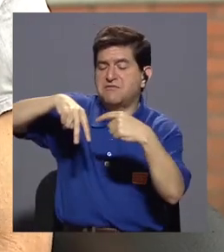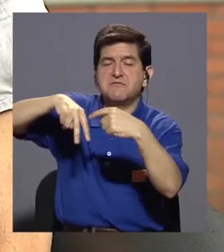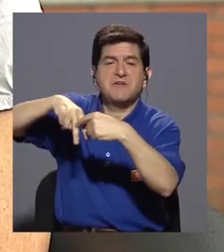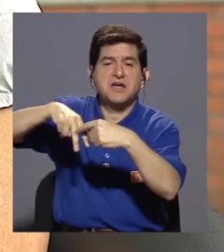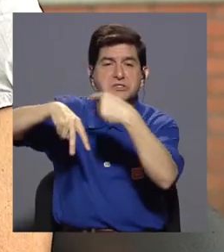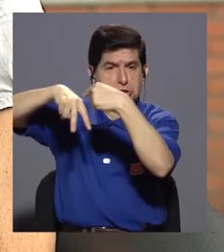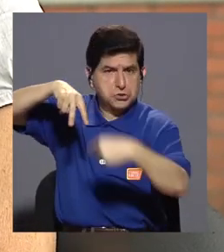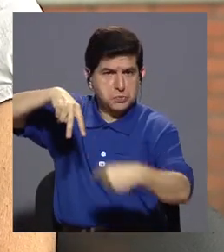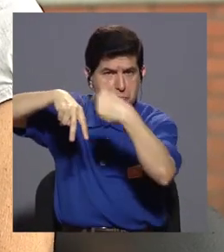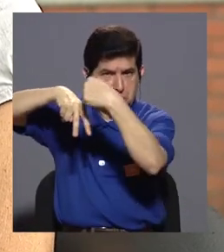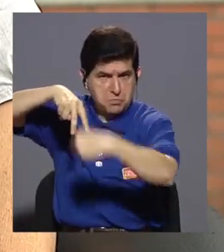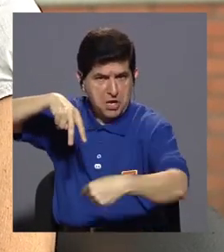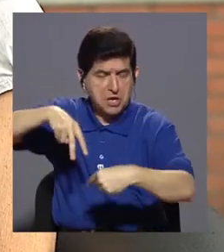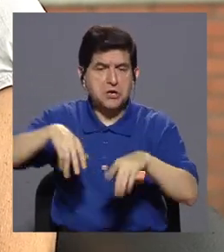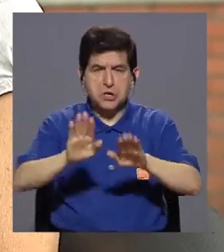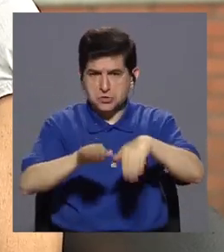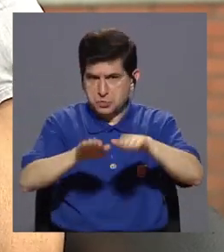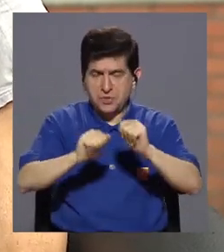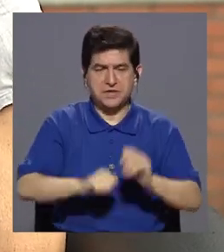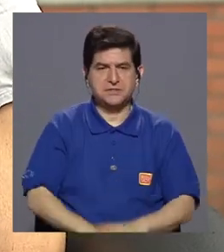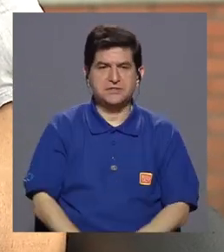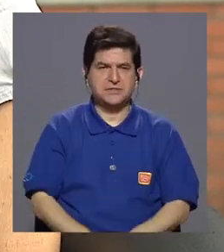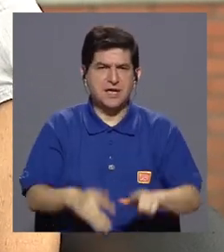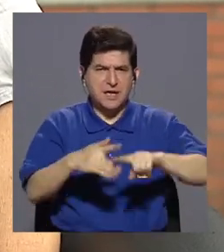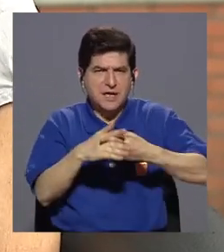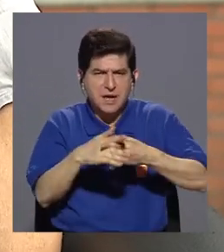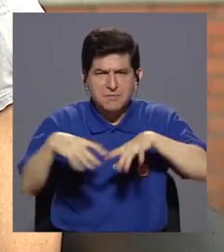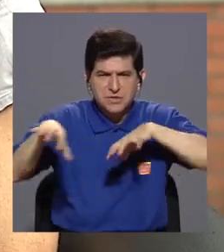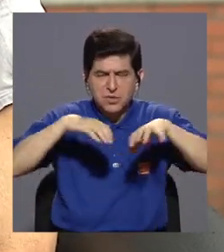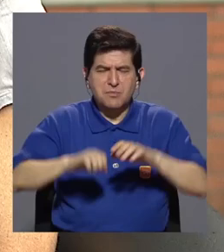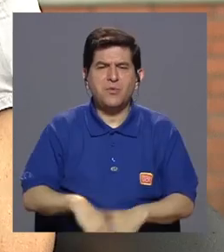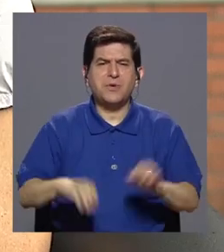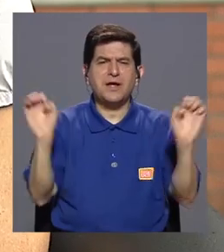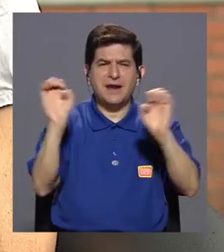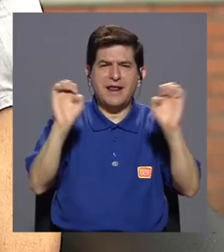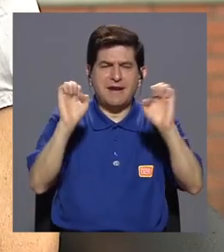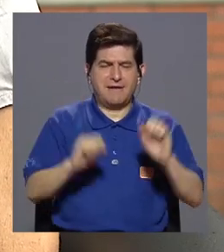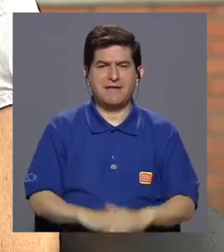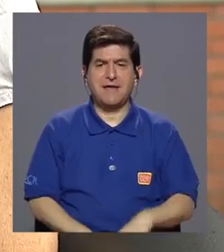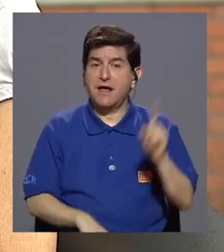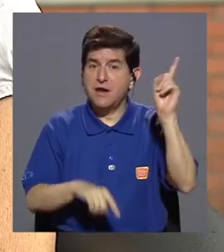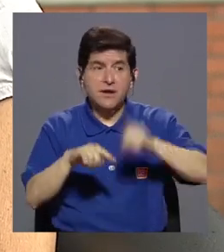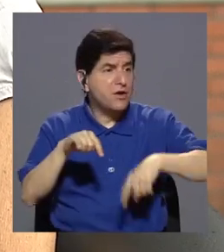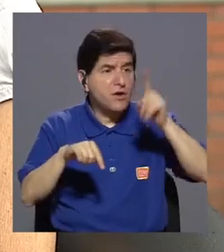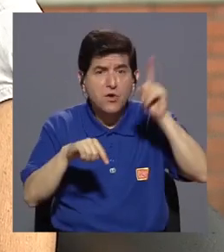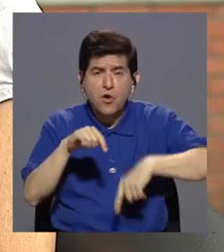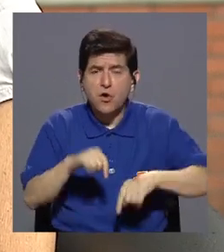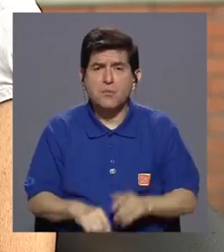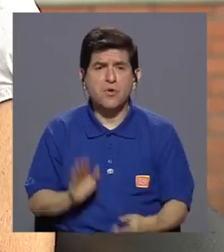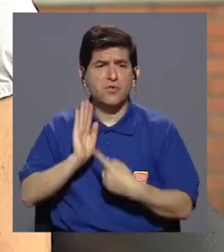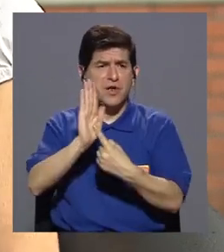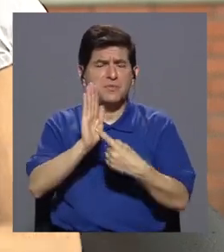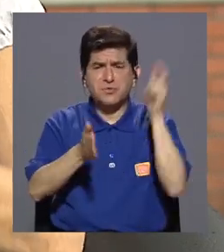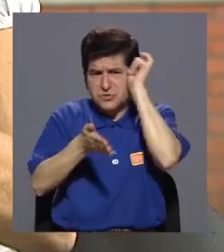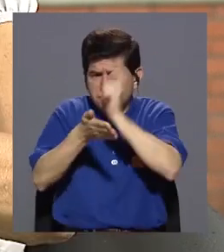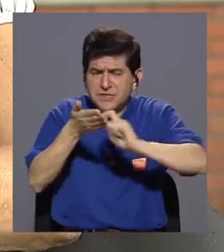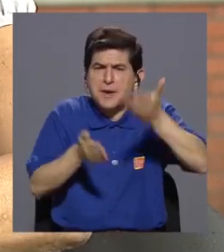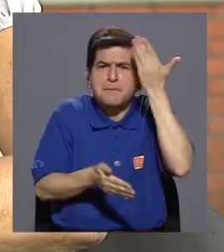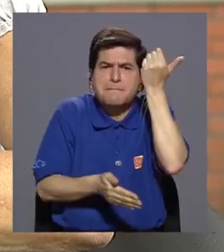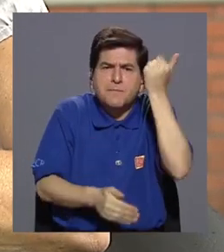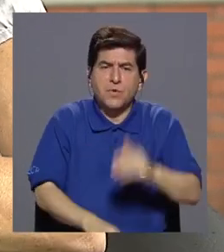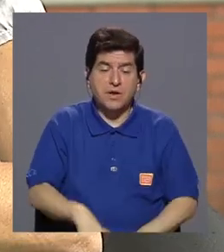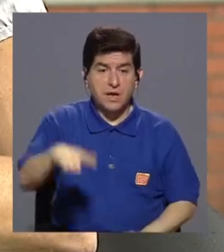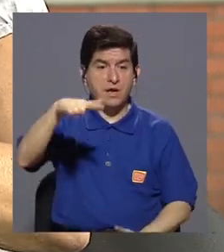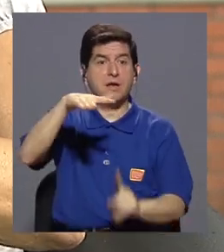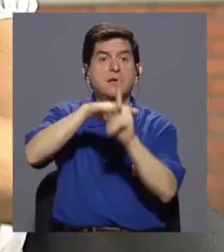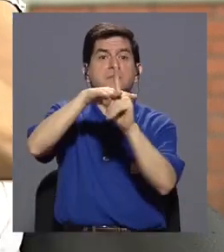piernas, los pies. Y empezó a mover la energía de por qué no podía presentar la tesis. De ahí salió